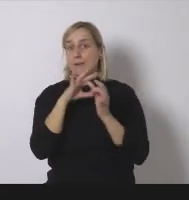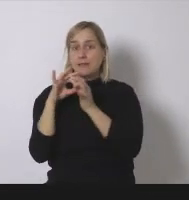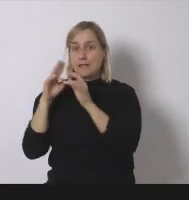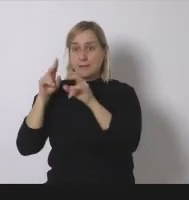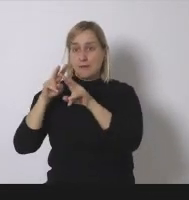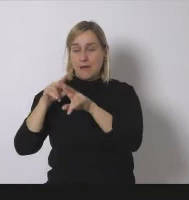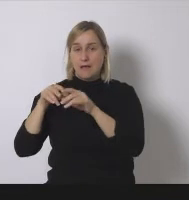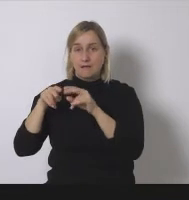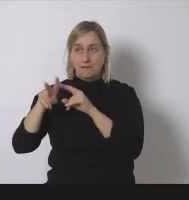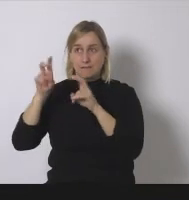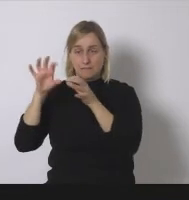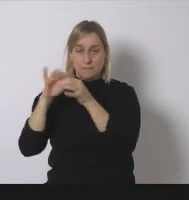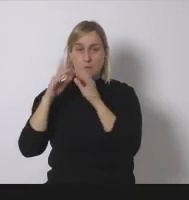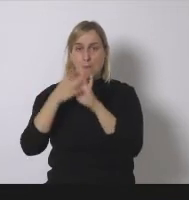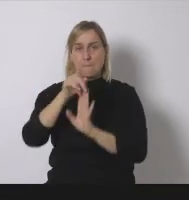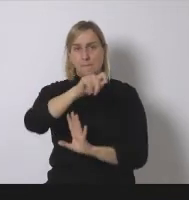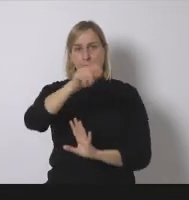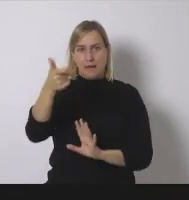absoluto